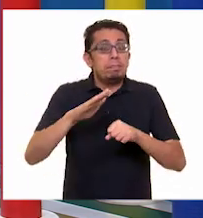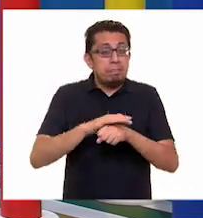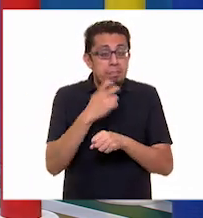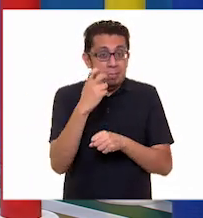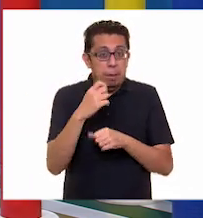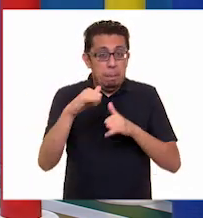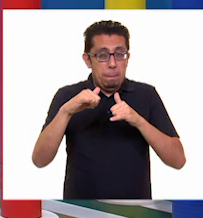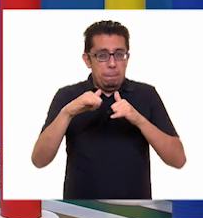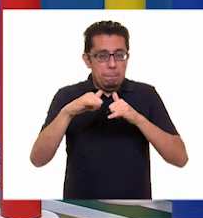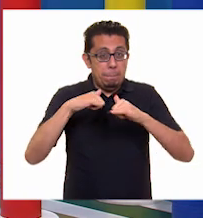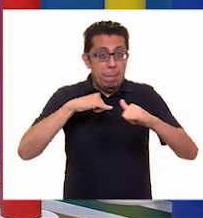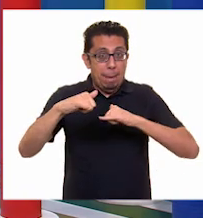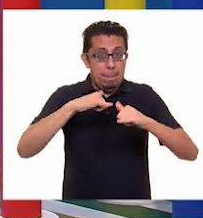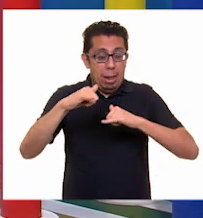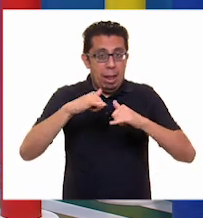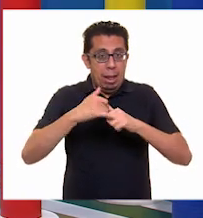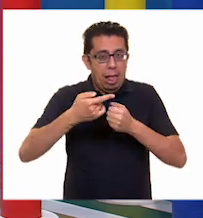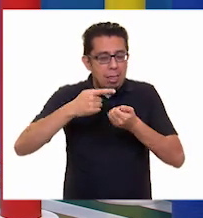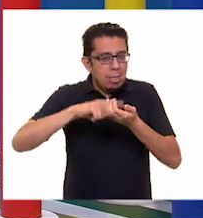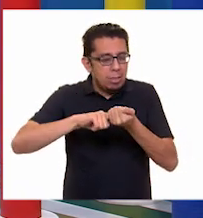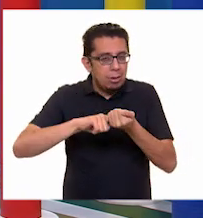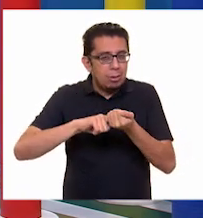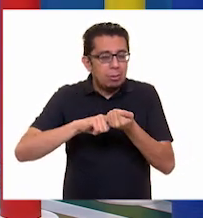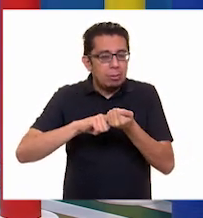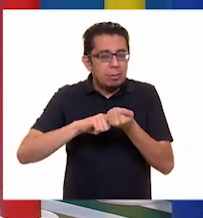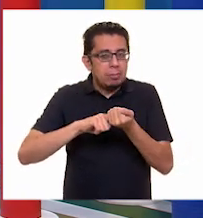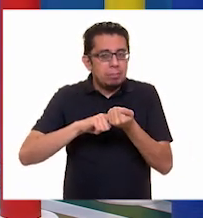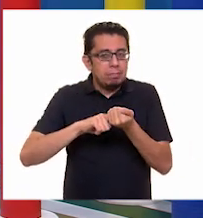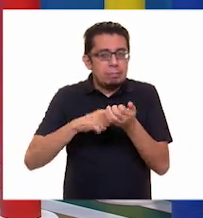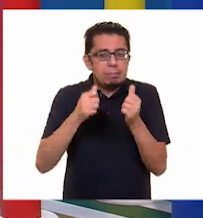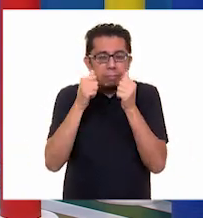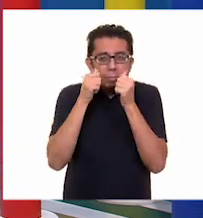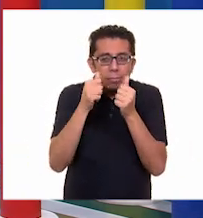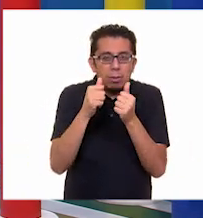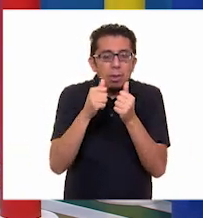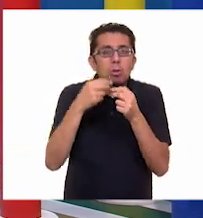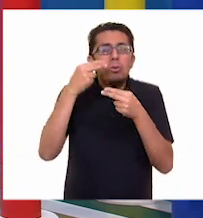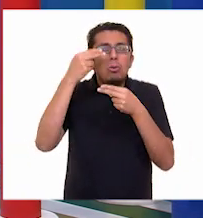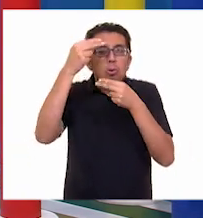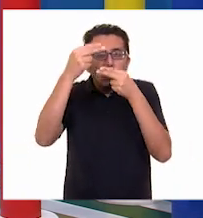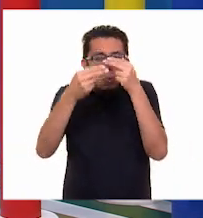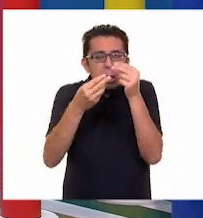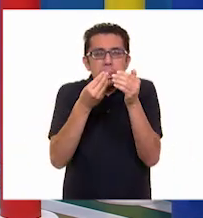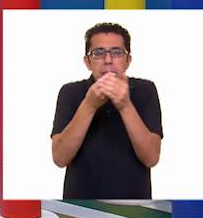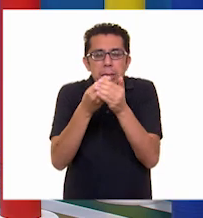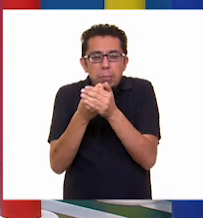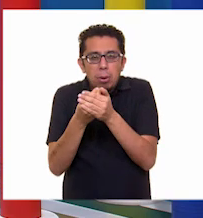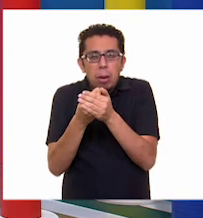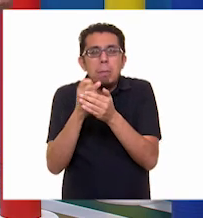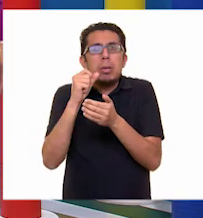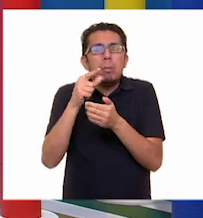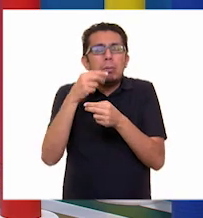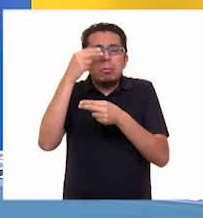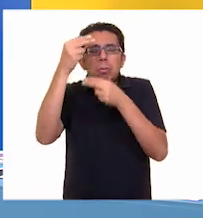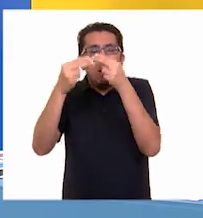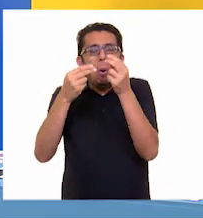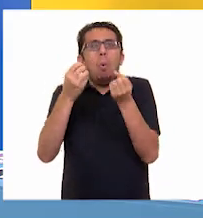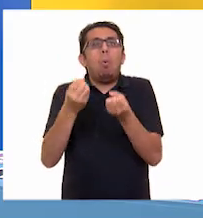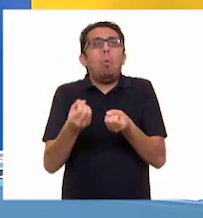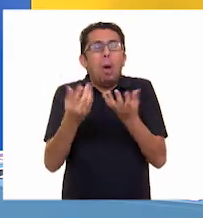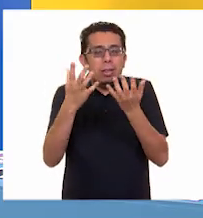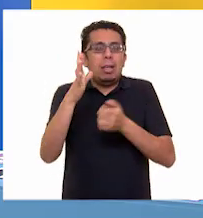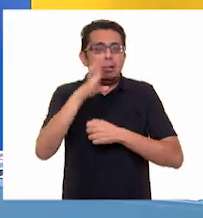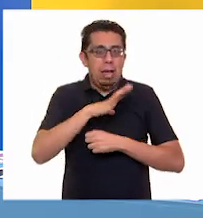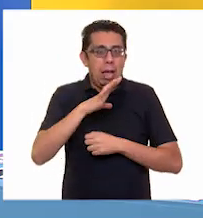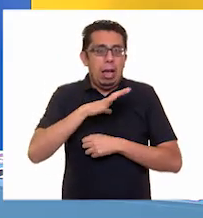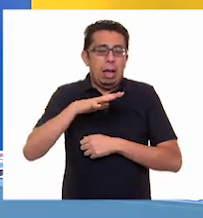el Atlas Nacional de Riesgos se toma en cuenta el tipo y la cantidad de nubes que hay sobre nuestro territorio. Eso